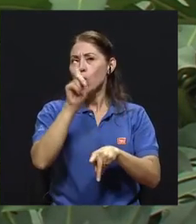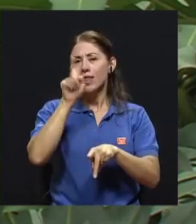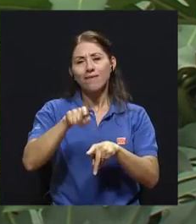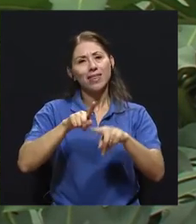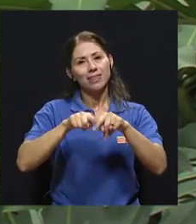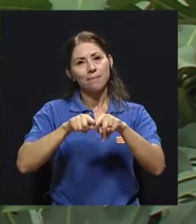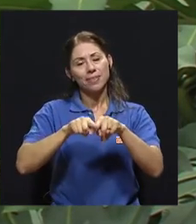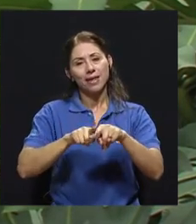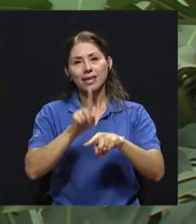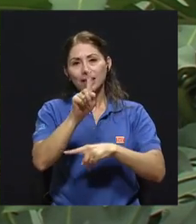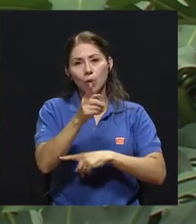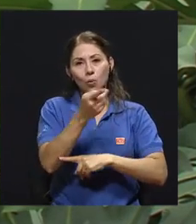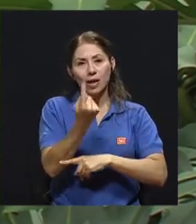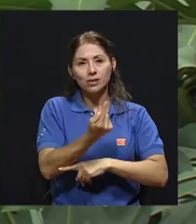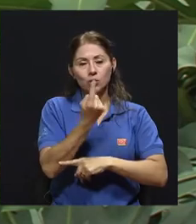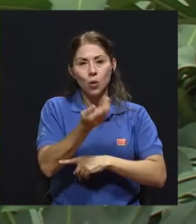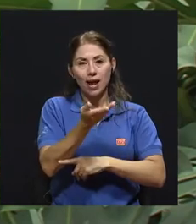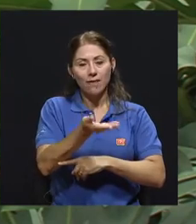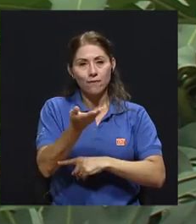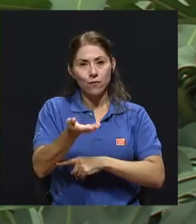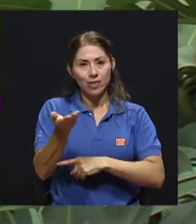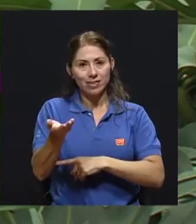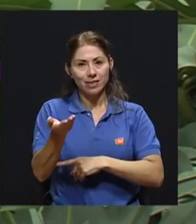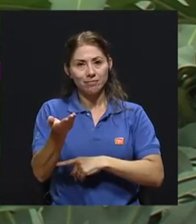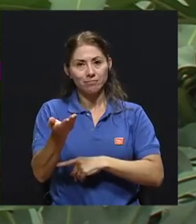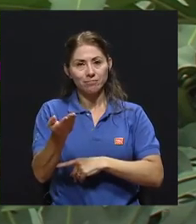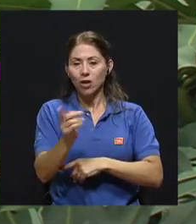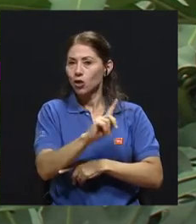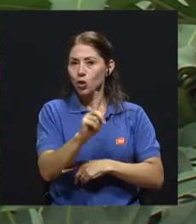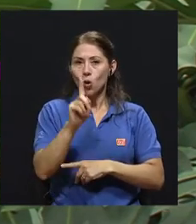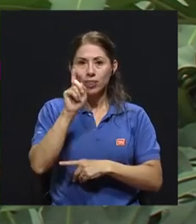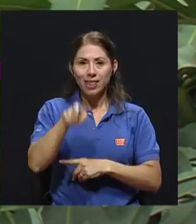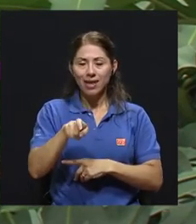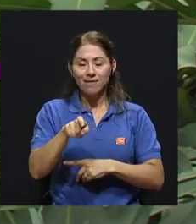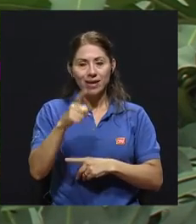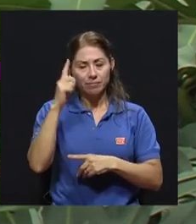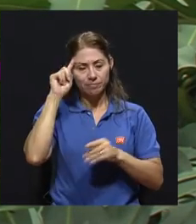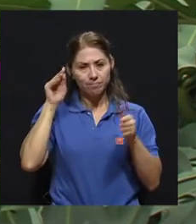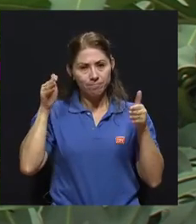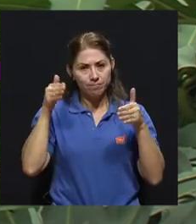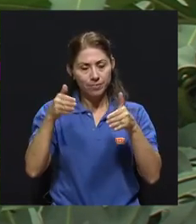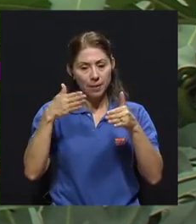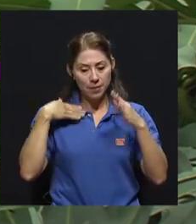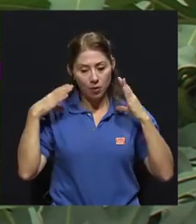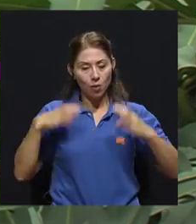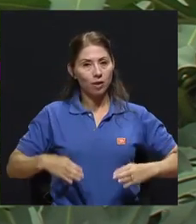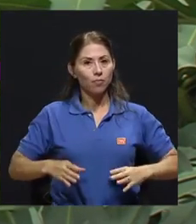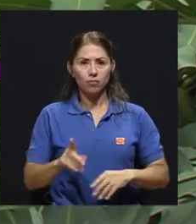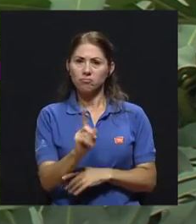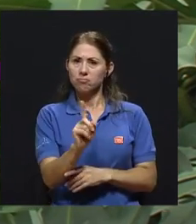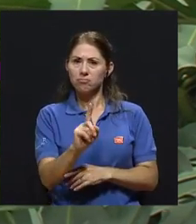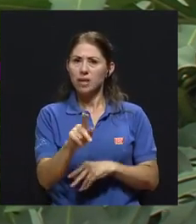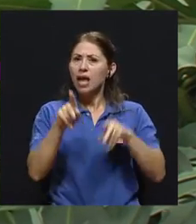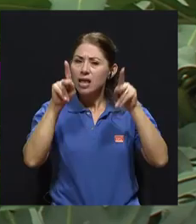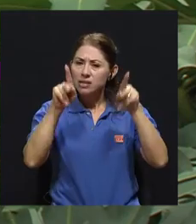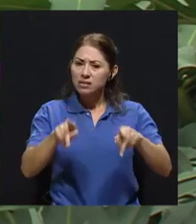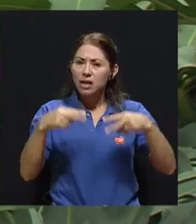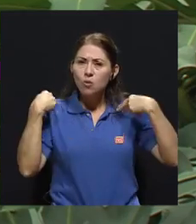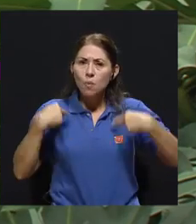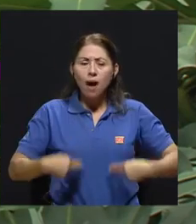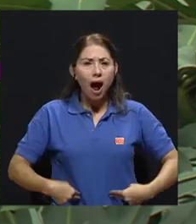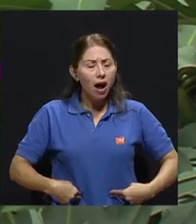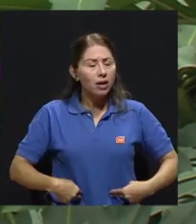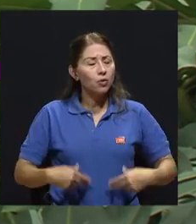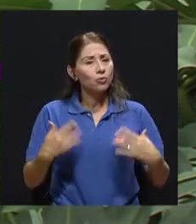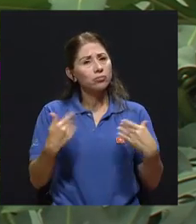de una sola fuente. Y en este caso no tiene que ser necesariamente el cuerpo. El ser humano es un ser muy complejo,